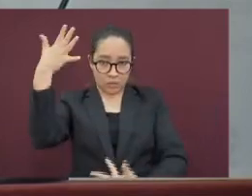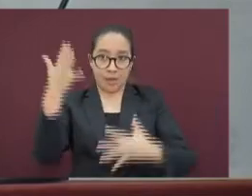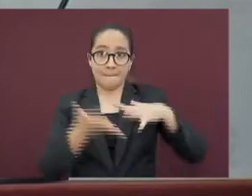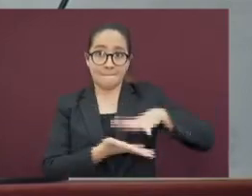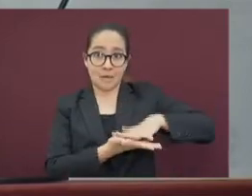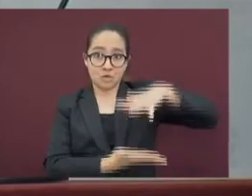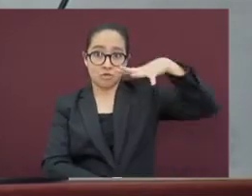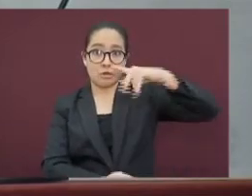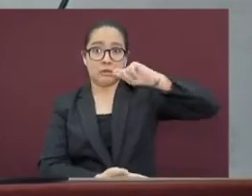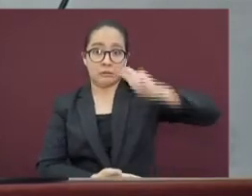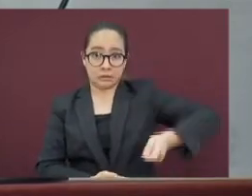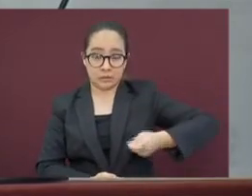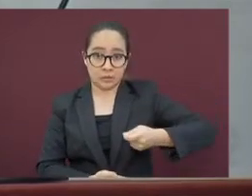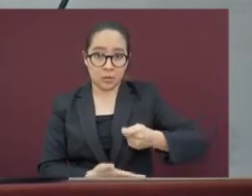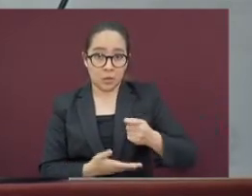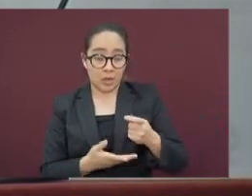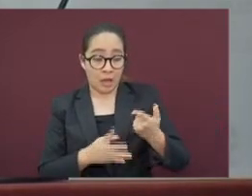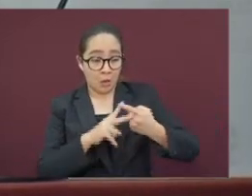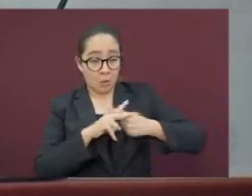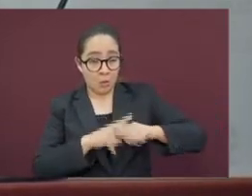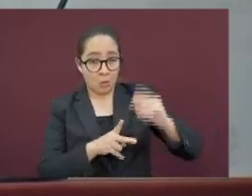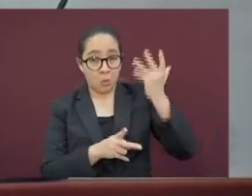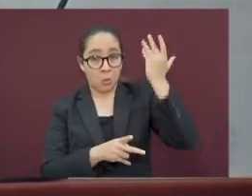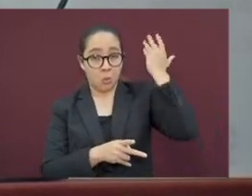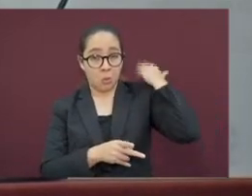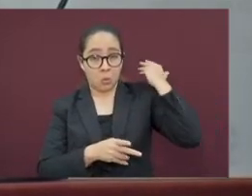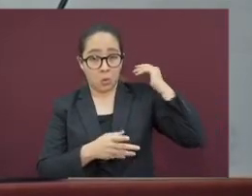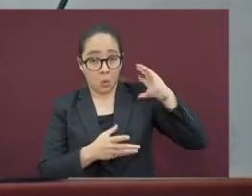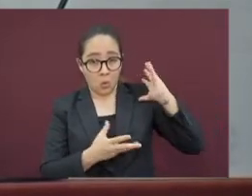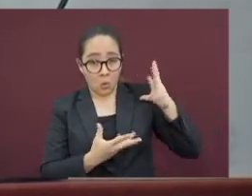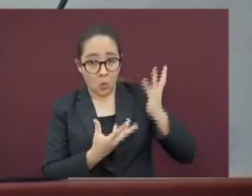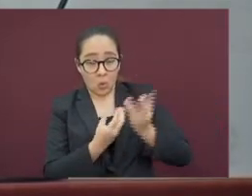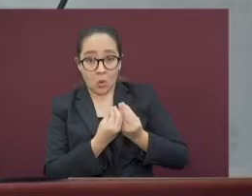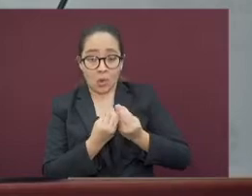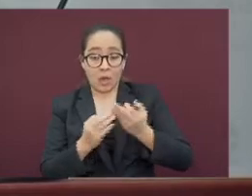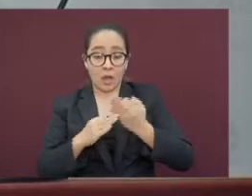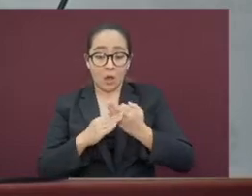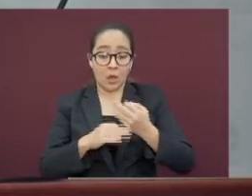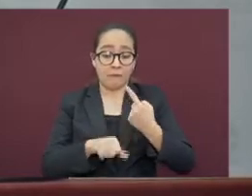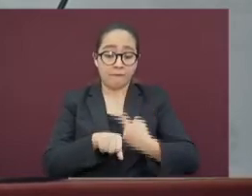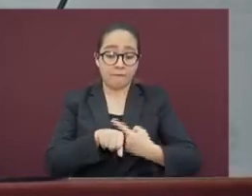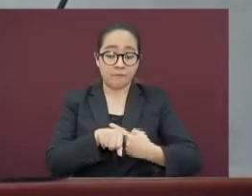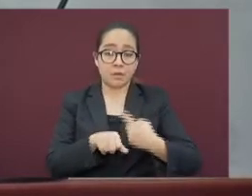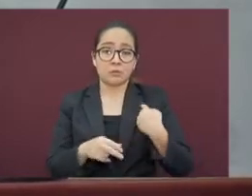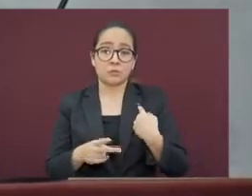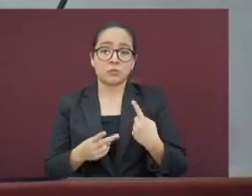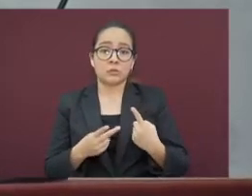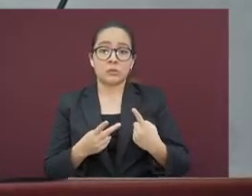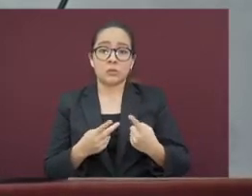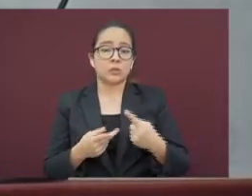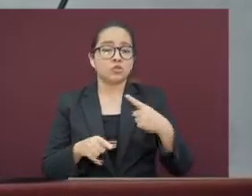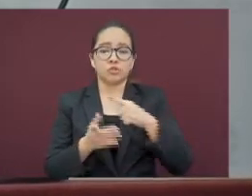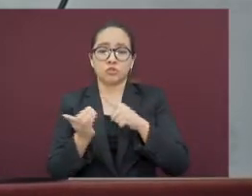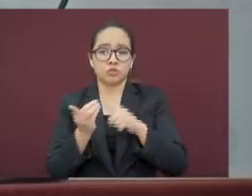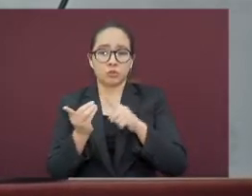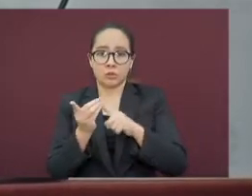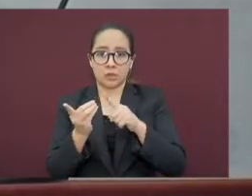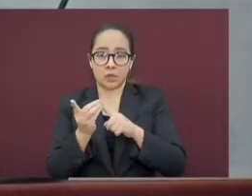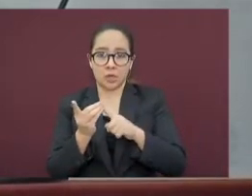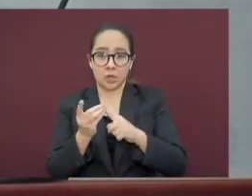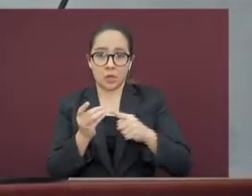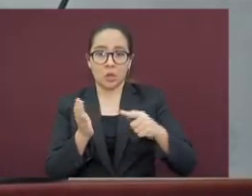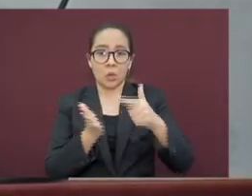casos acumulados y aún los actuales se están dando a expensas de sus cabeceras municipales. Y como hemos estado